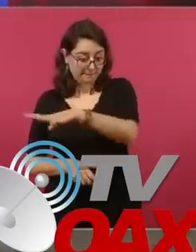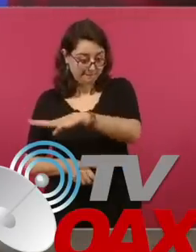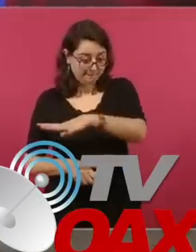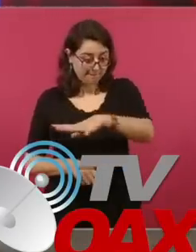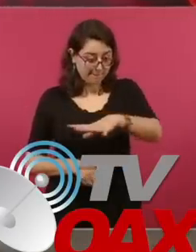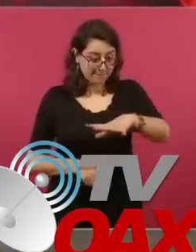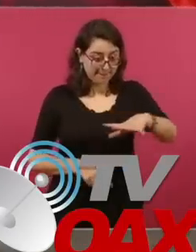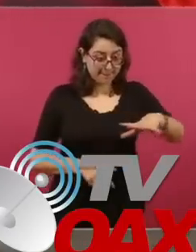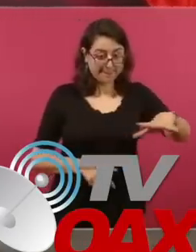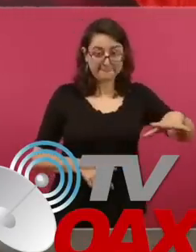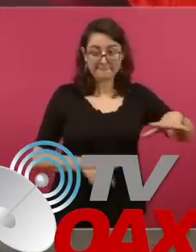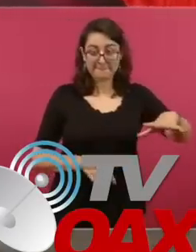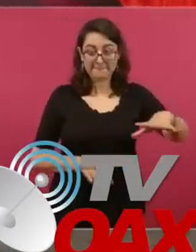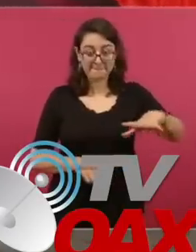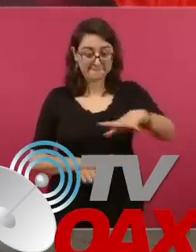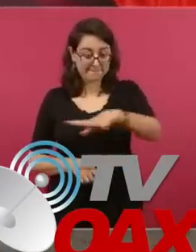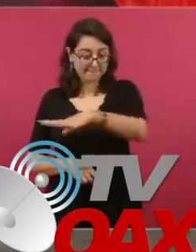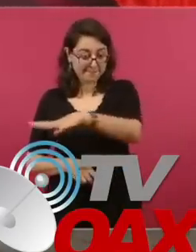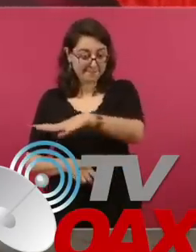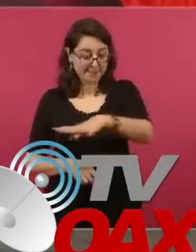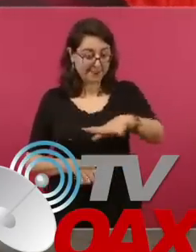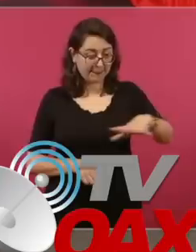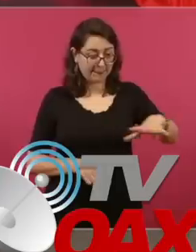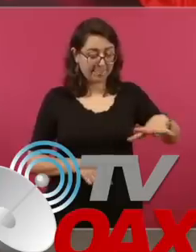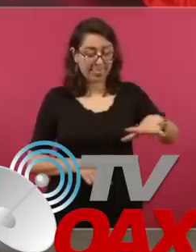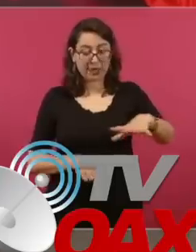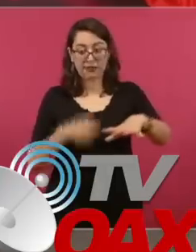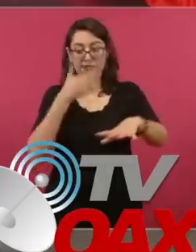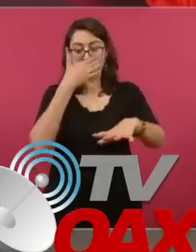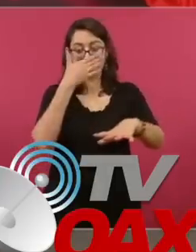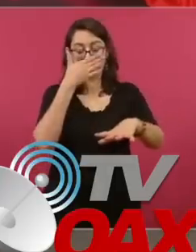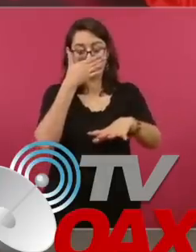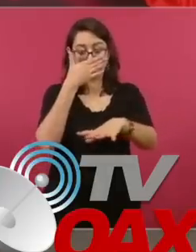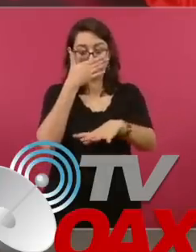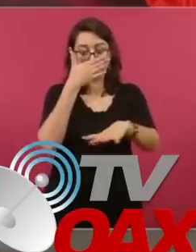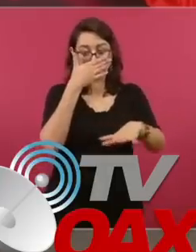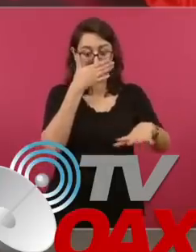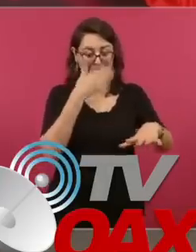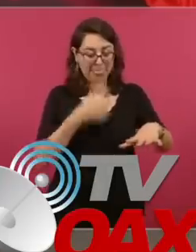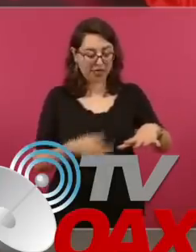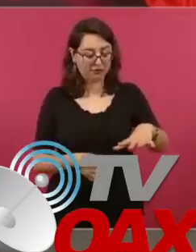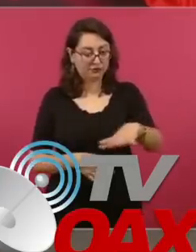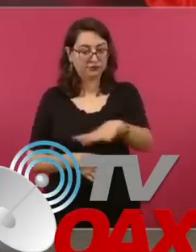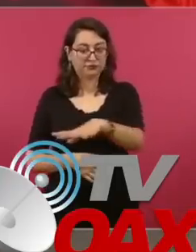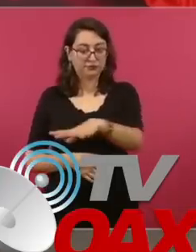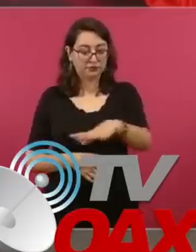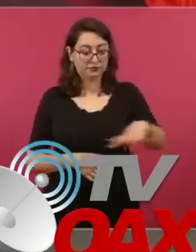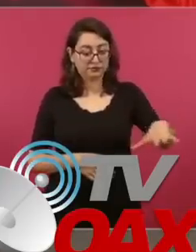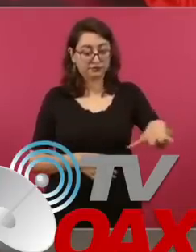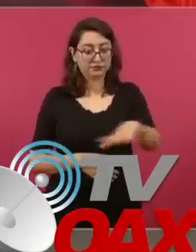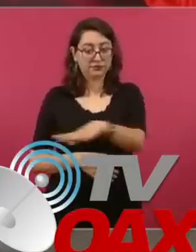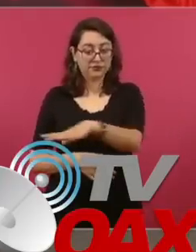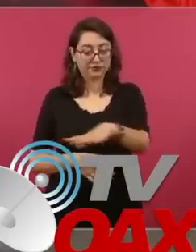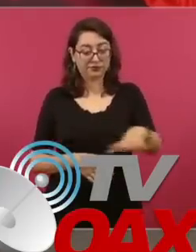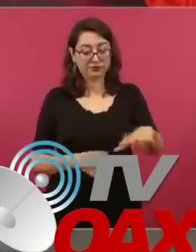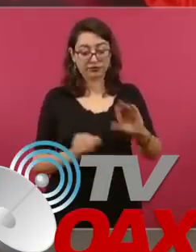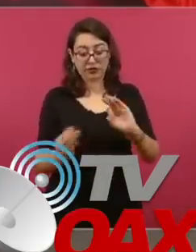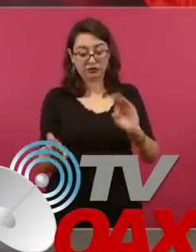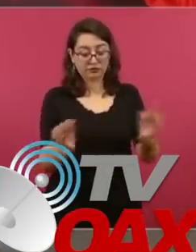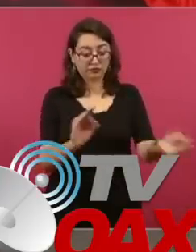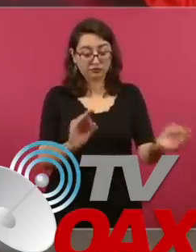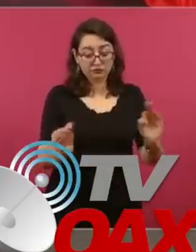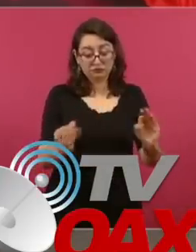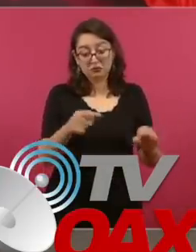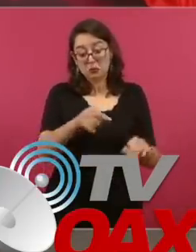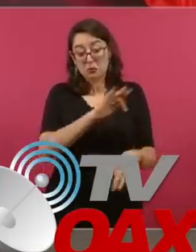porque son muy poquitas los terrenos, estas serían como